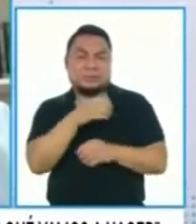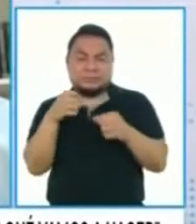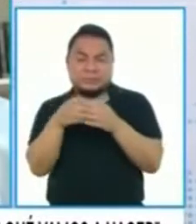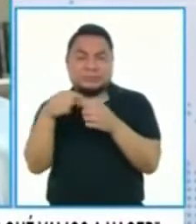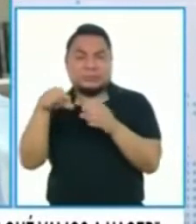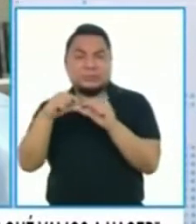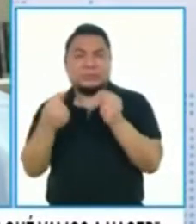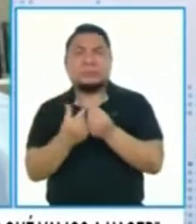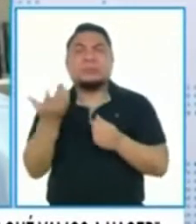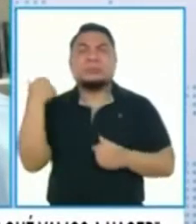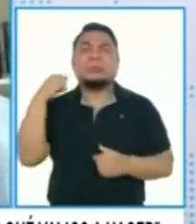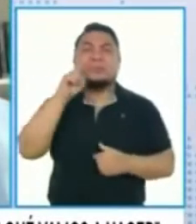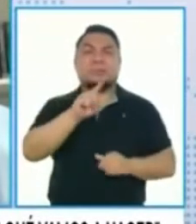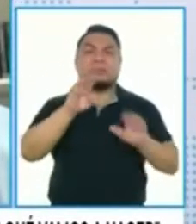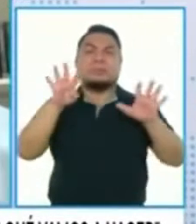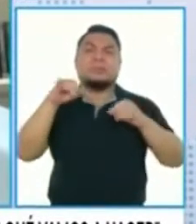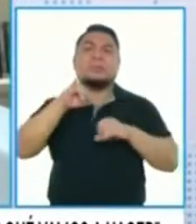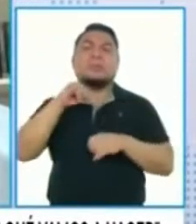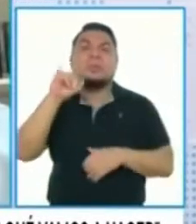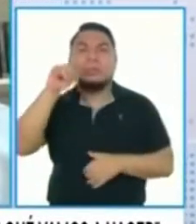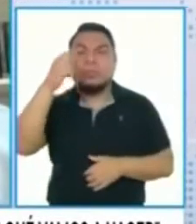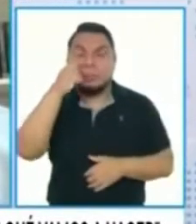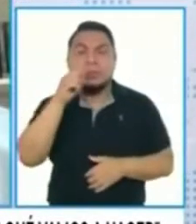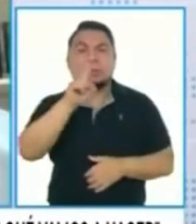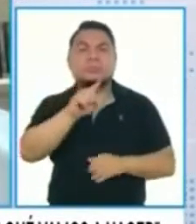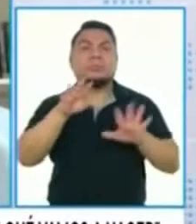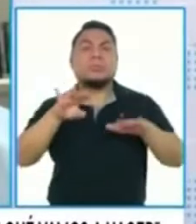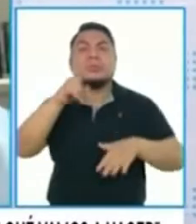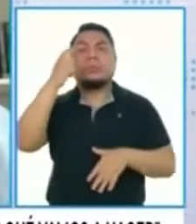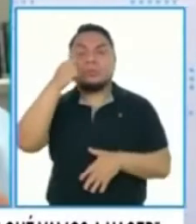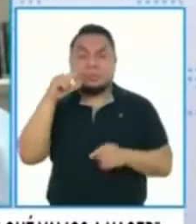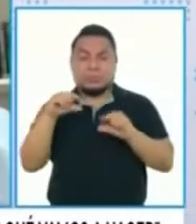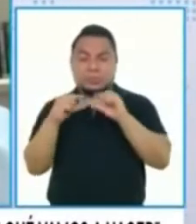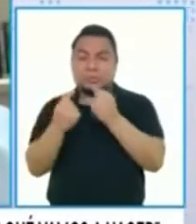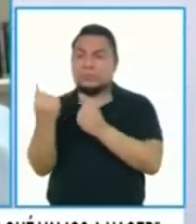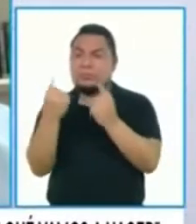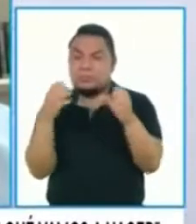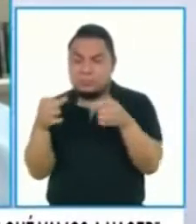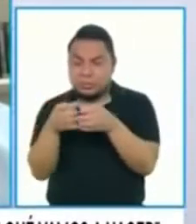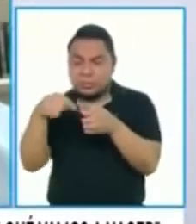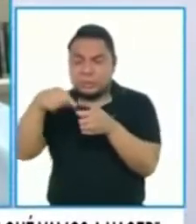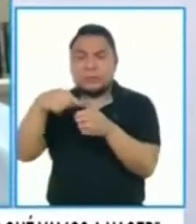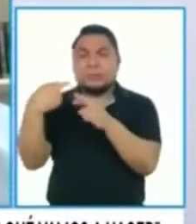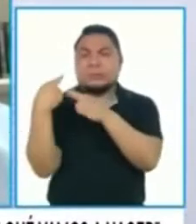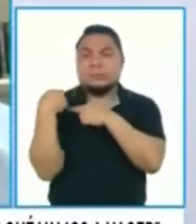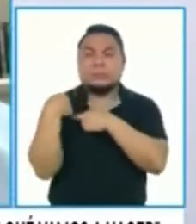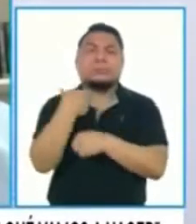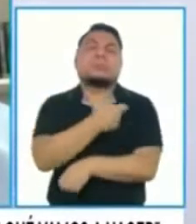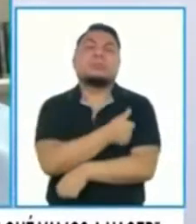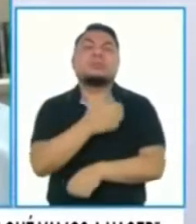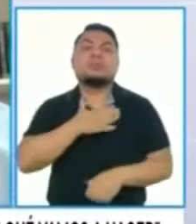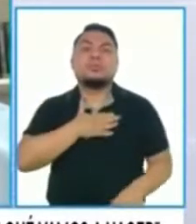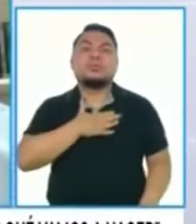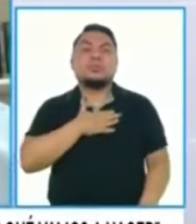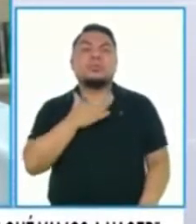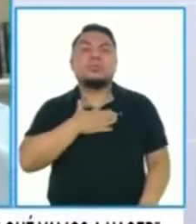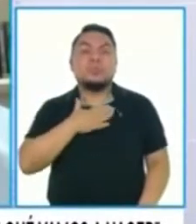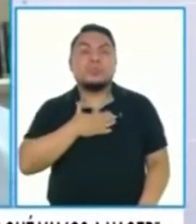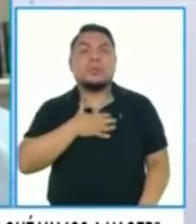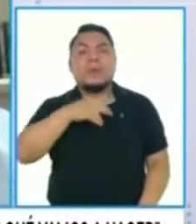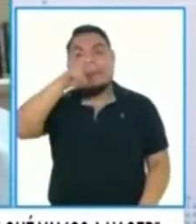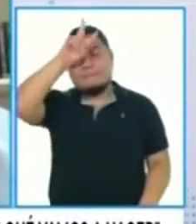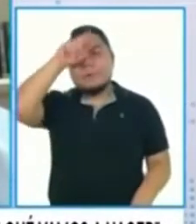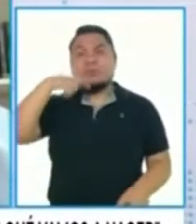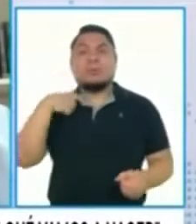19 de junio, el 19 de junio. E iniciaron... Yo fui el que inscribía el Perú en el mecanismo